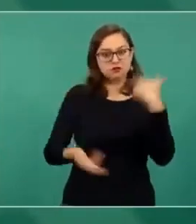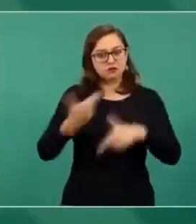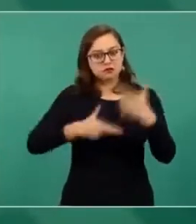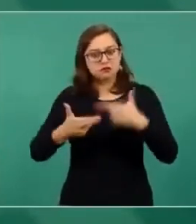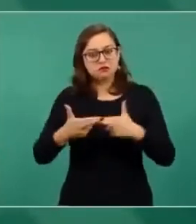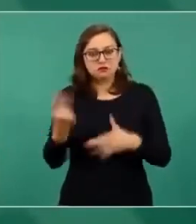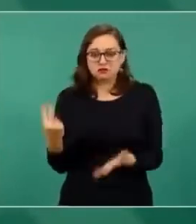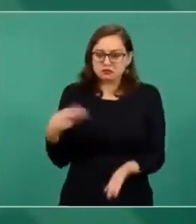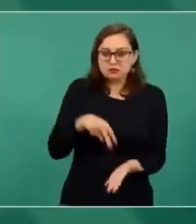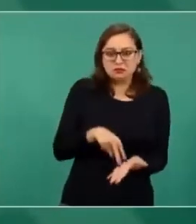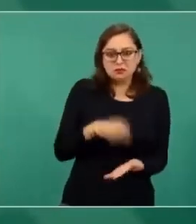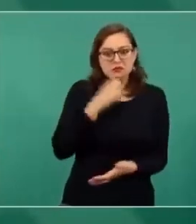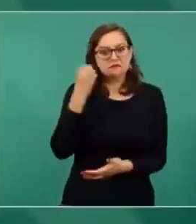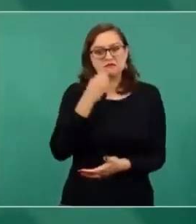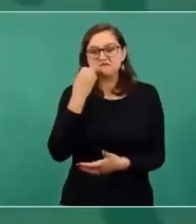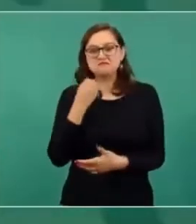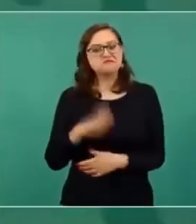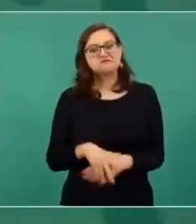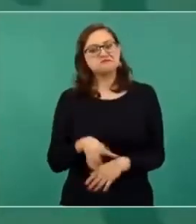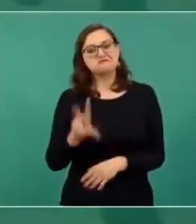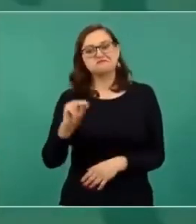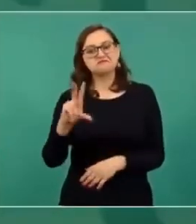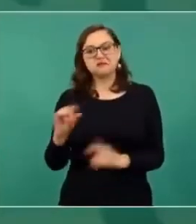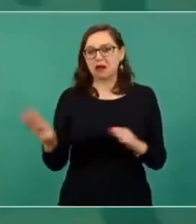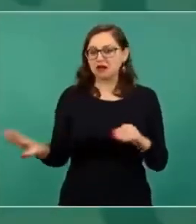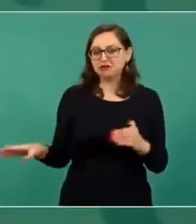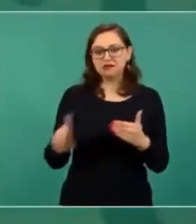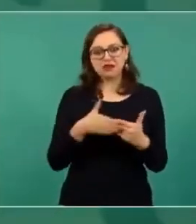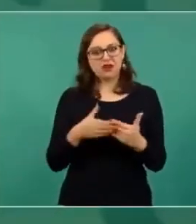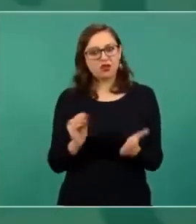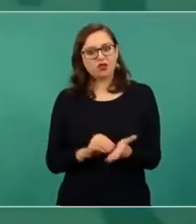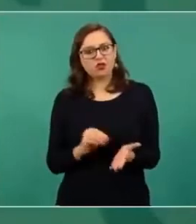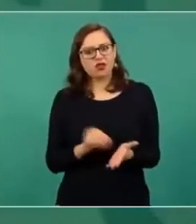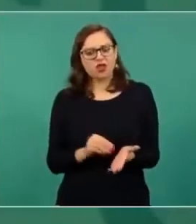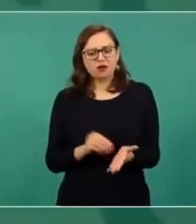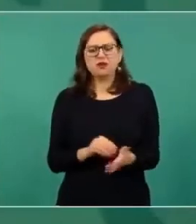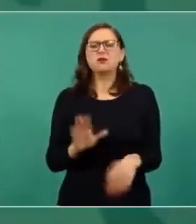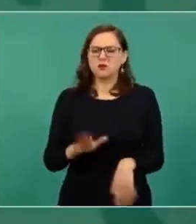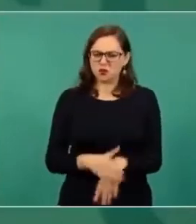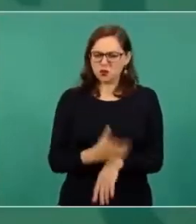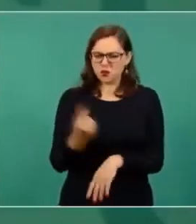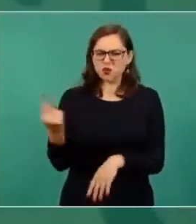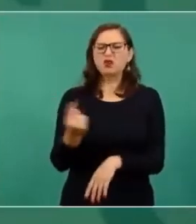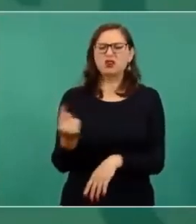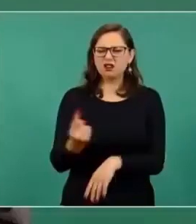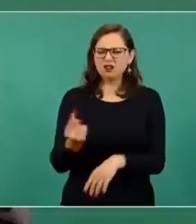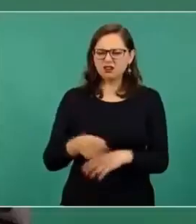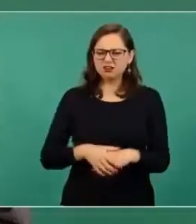¿Por qué muchas universidades no regresan a clases?